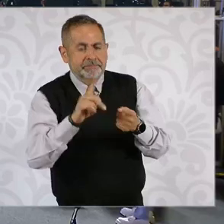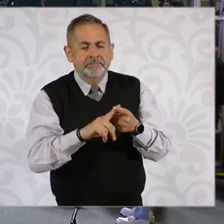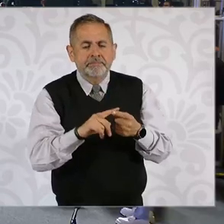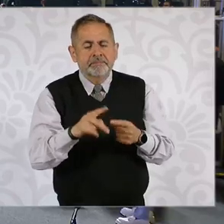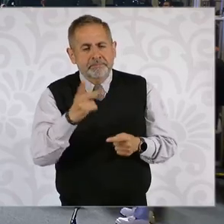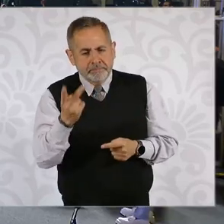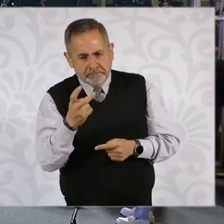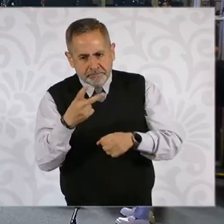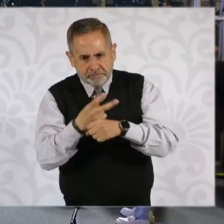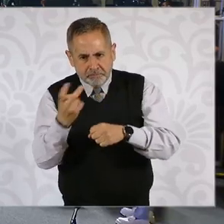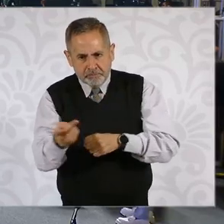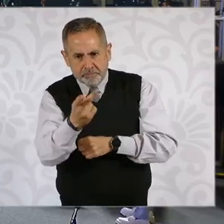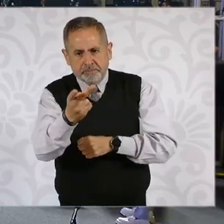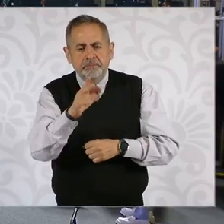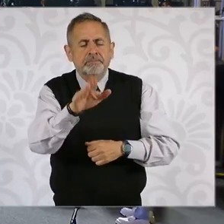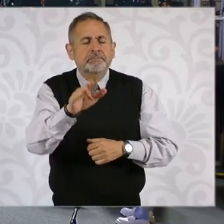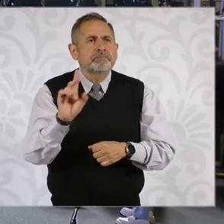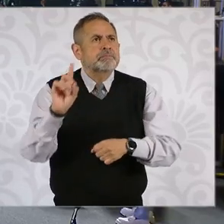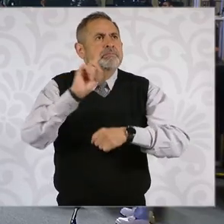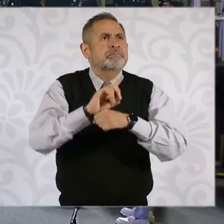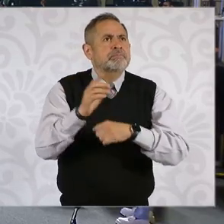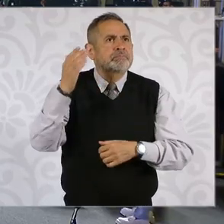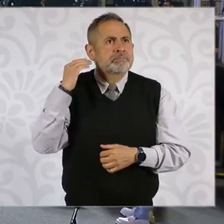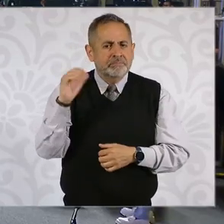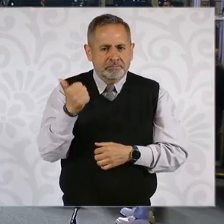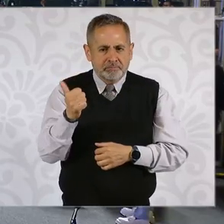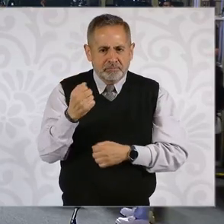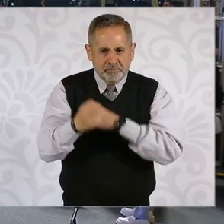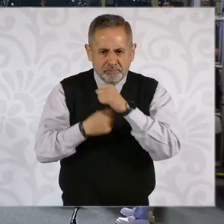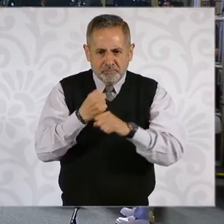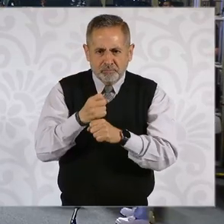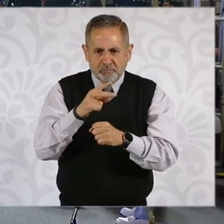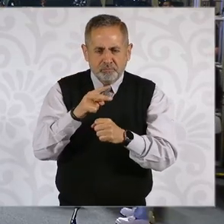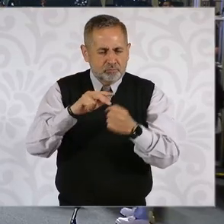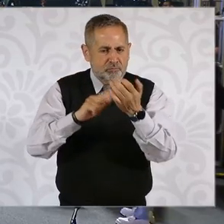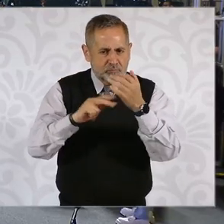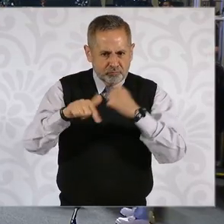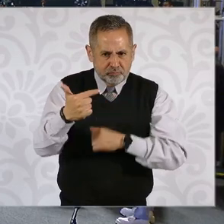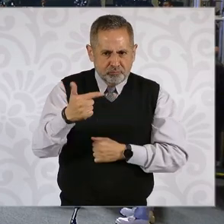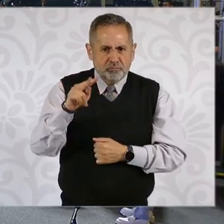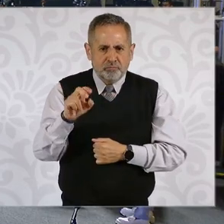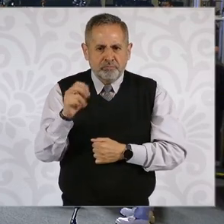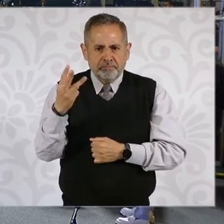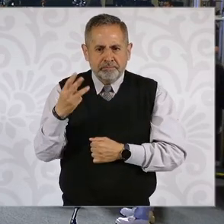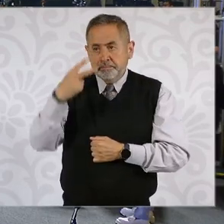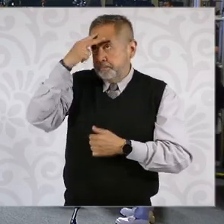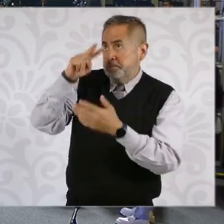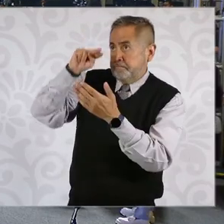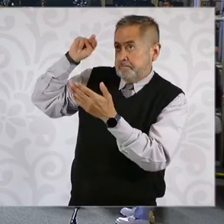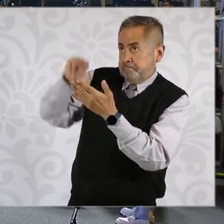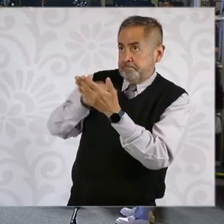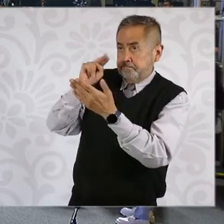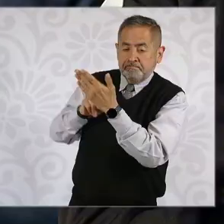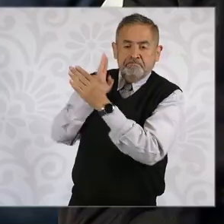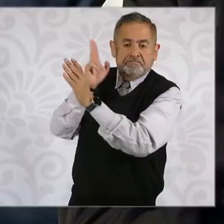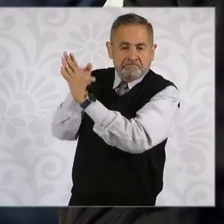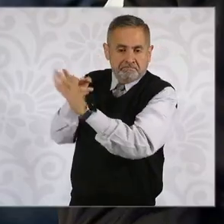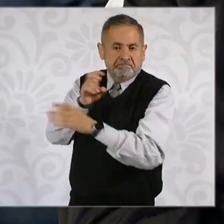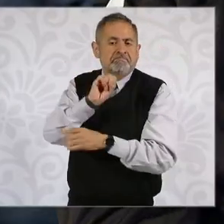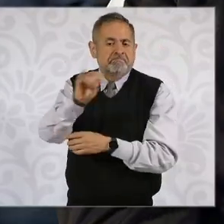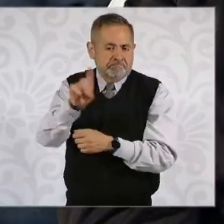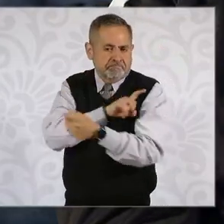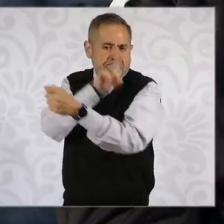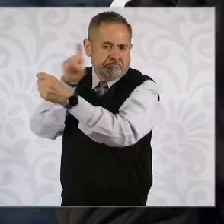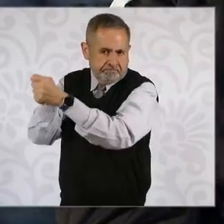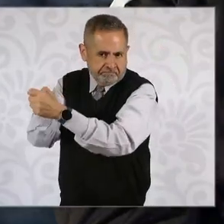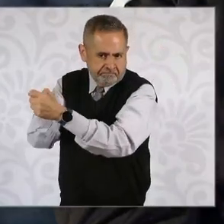12 de agosto del 2003 México ratificó la ingresión,